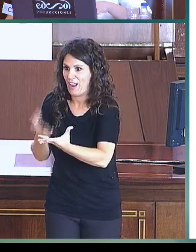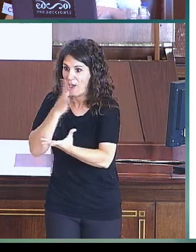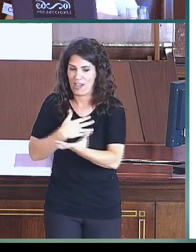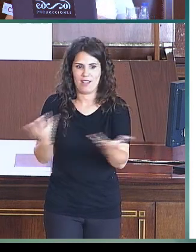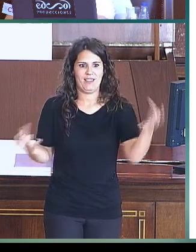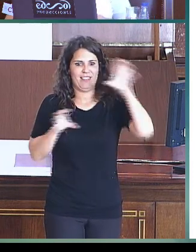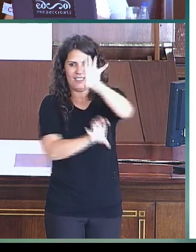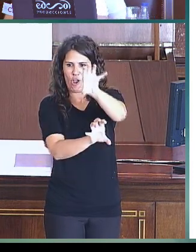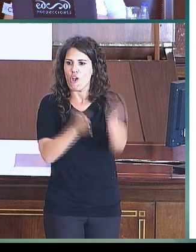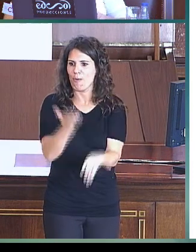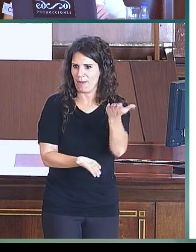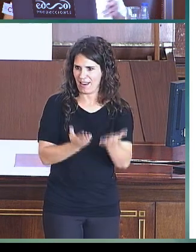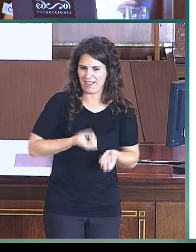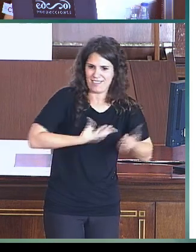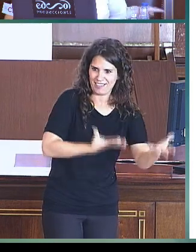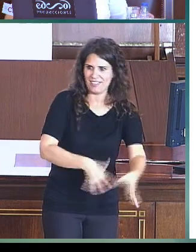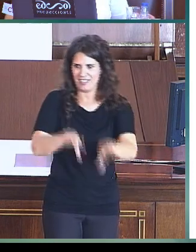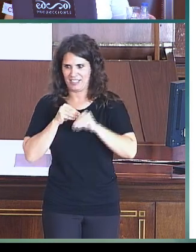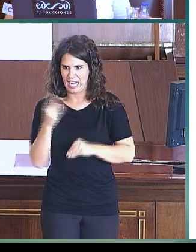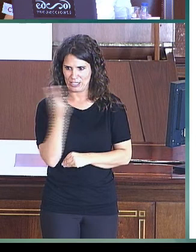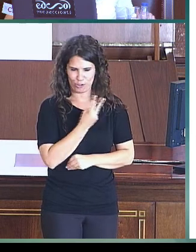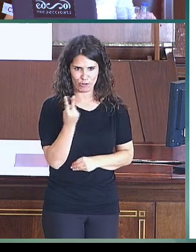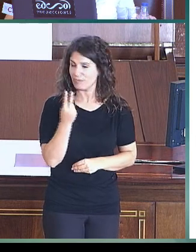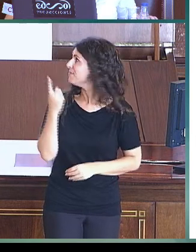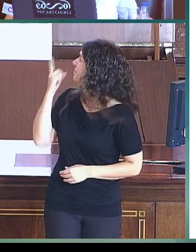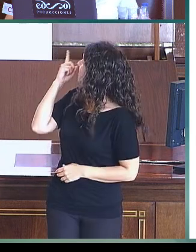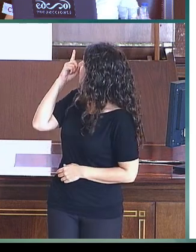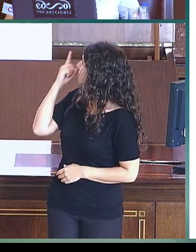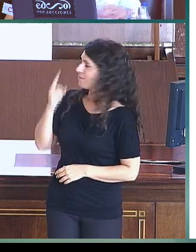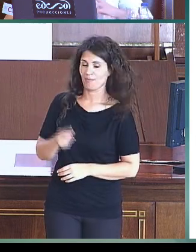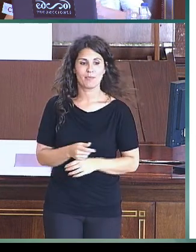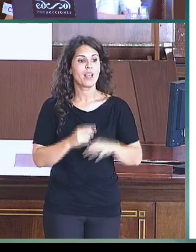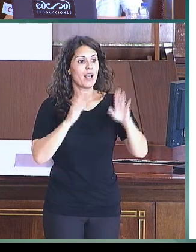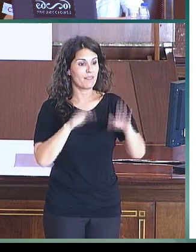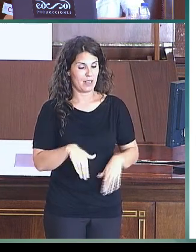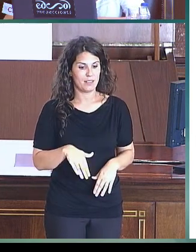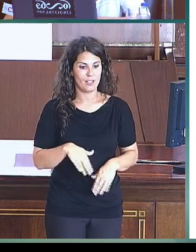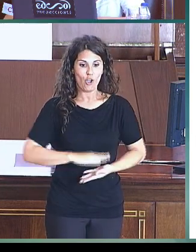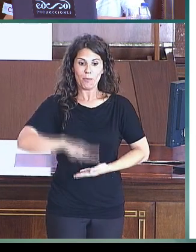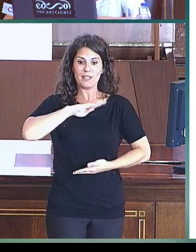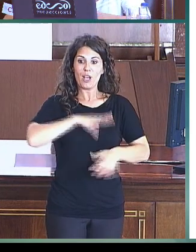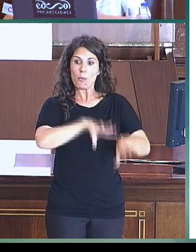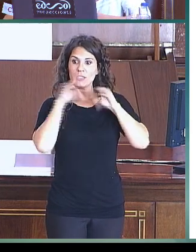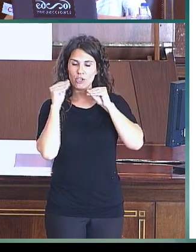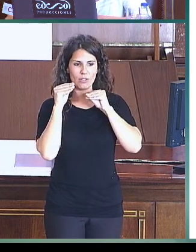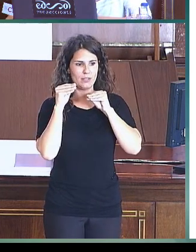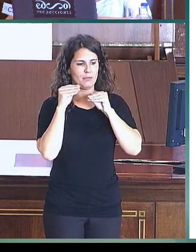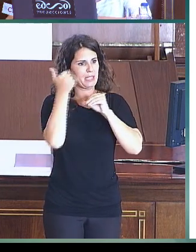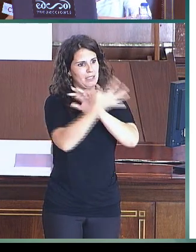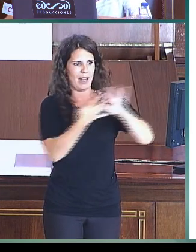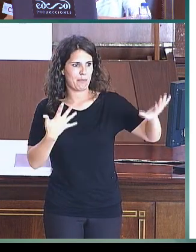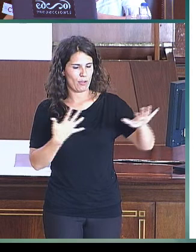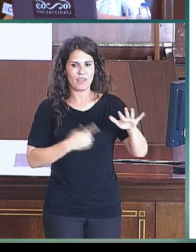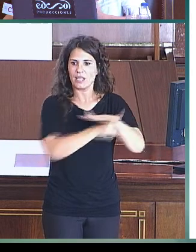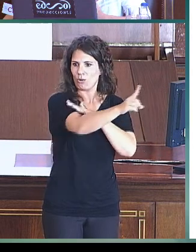podemos ver que la competencia de comprensión se desarrolla antes, que, además, decíamos,